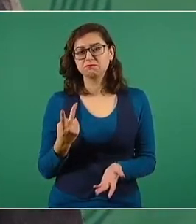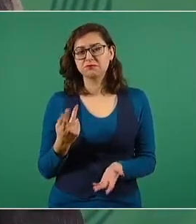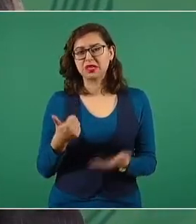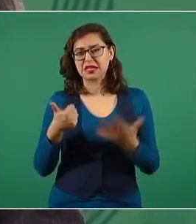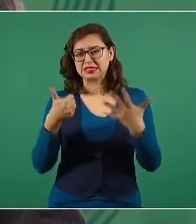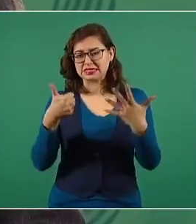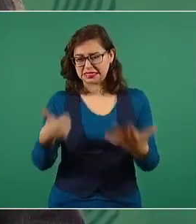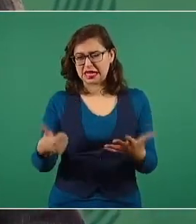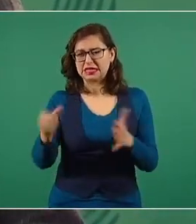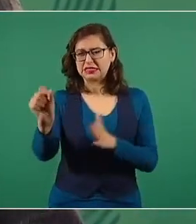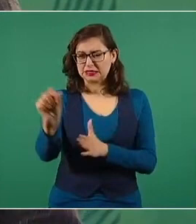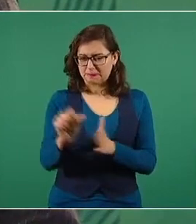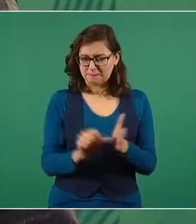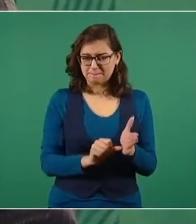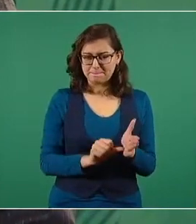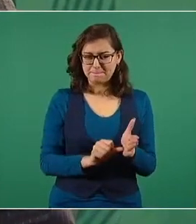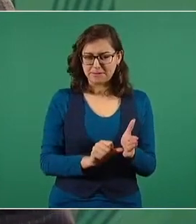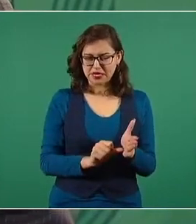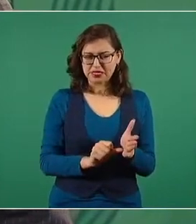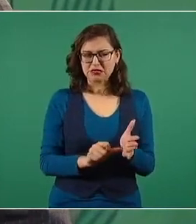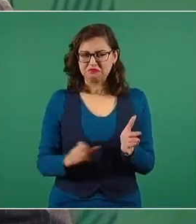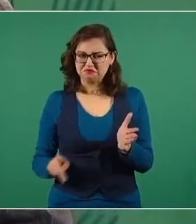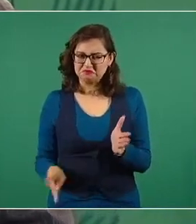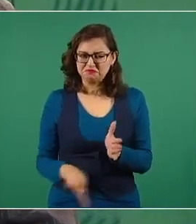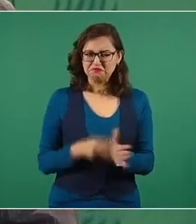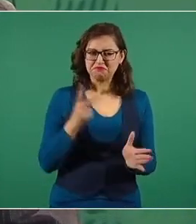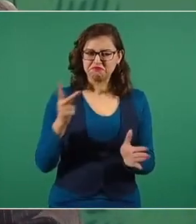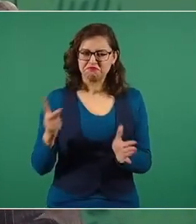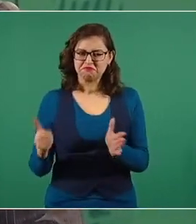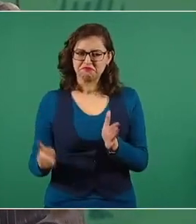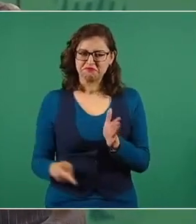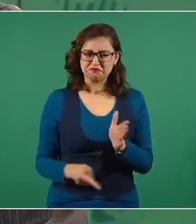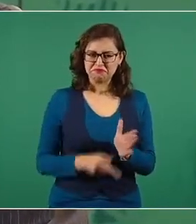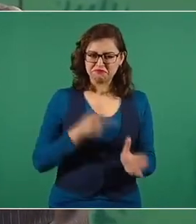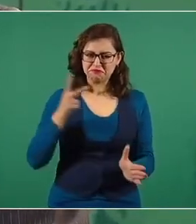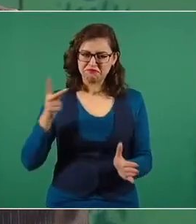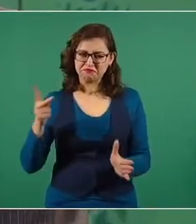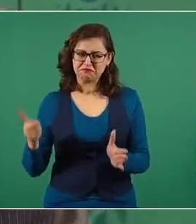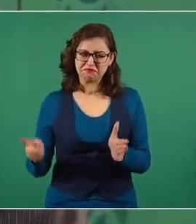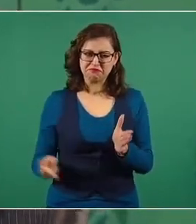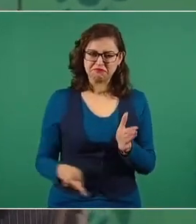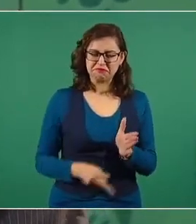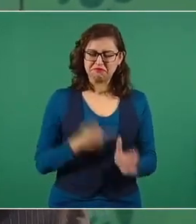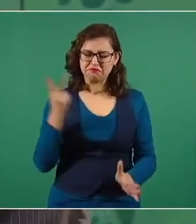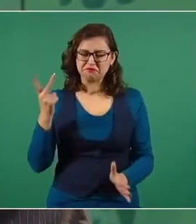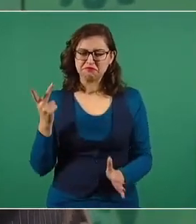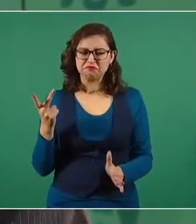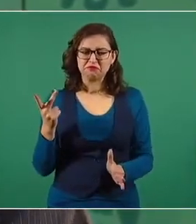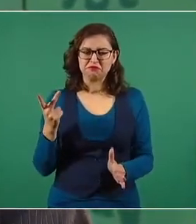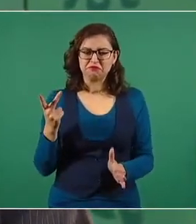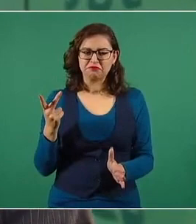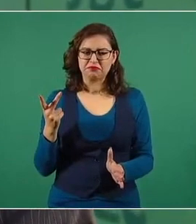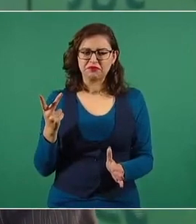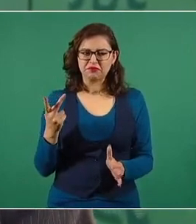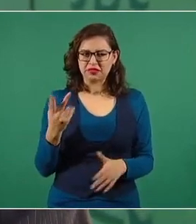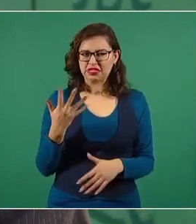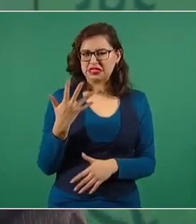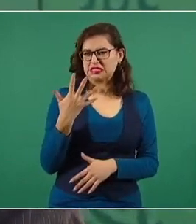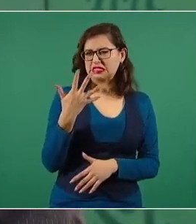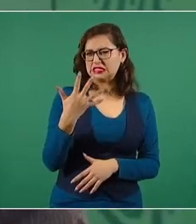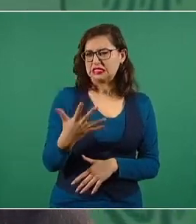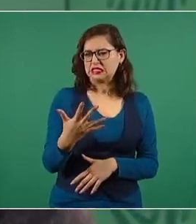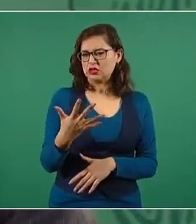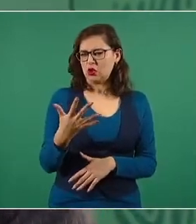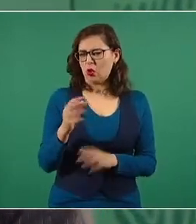meses, como cinco, si no es que más,